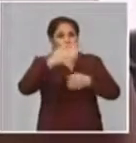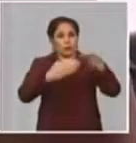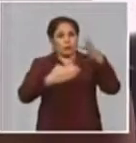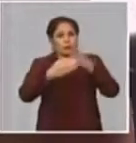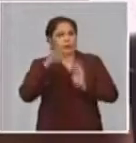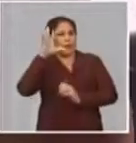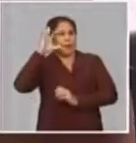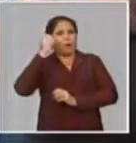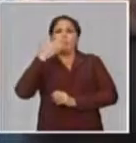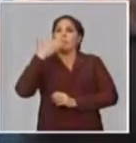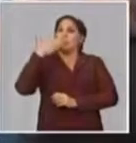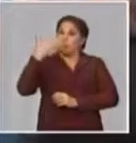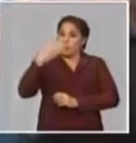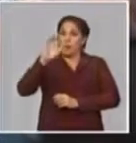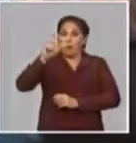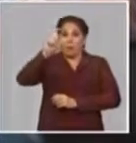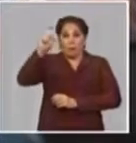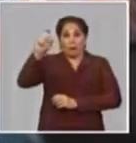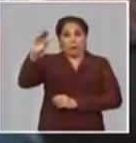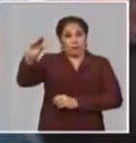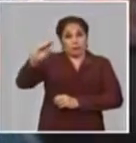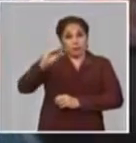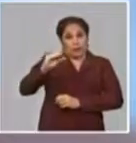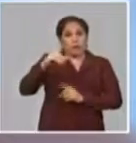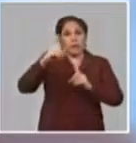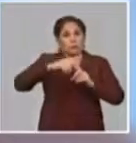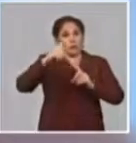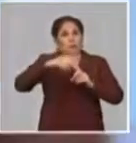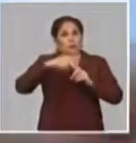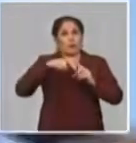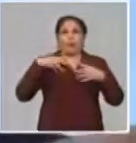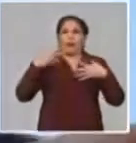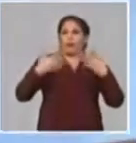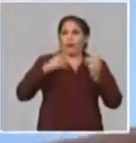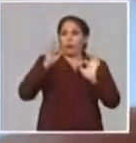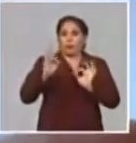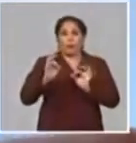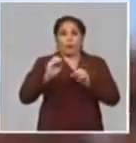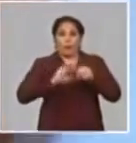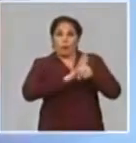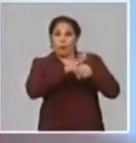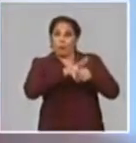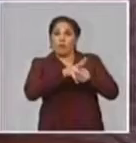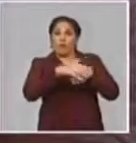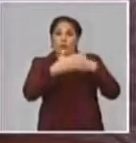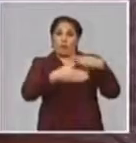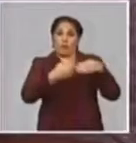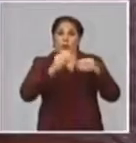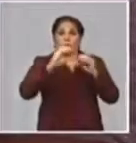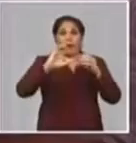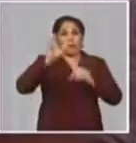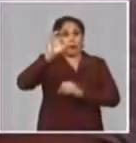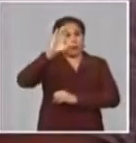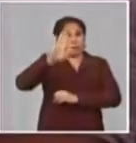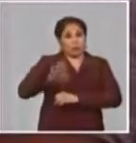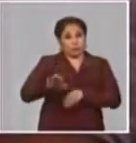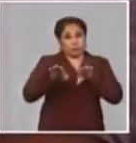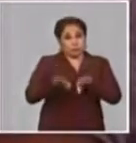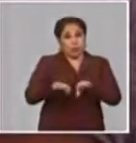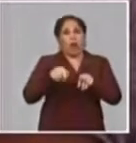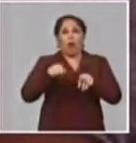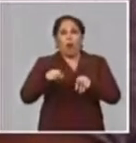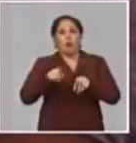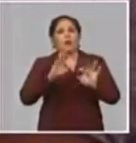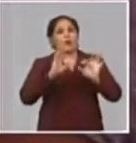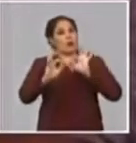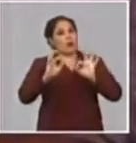perciben los beneficios que el Banco de Crédito y Comercio en las Tunas estimula ante la pandemia de la COVID-19. Se trata de preservar la salud